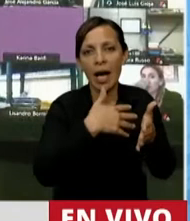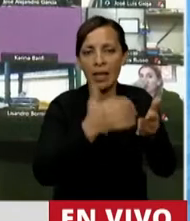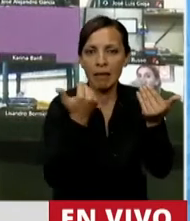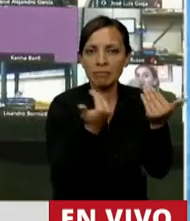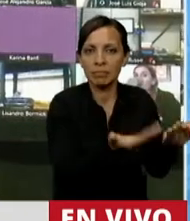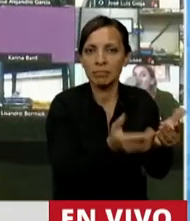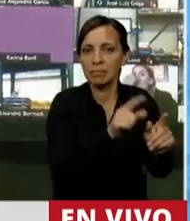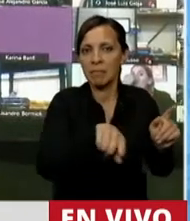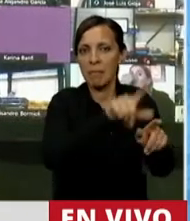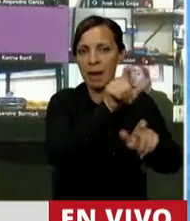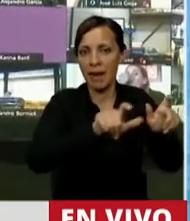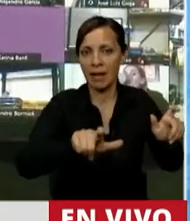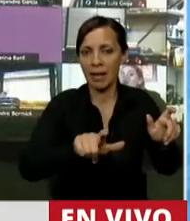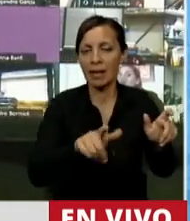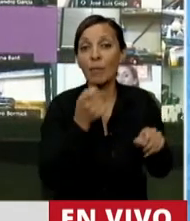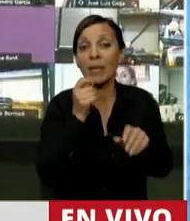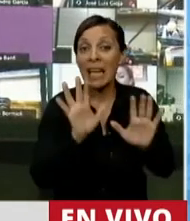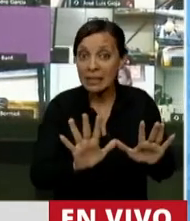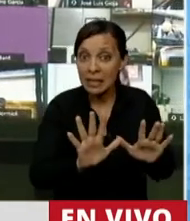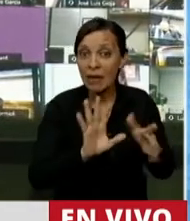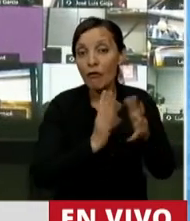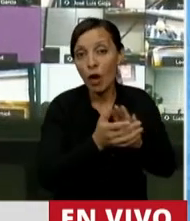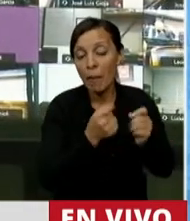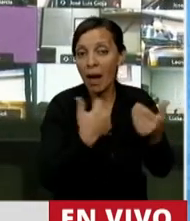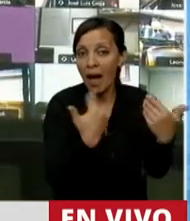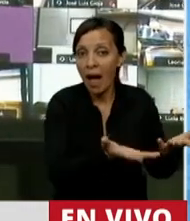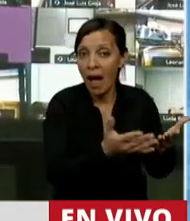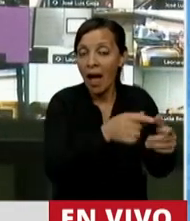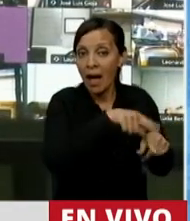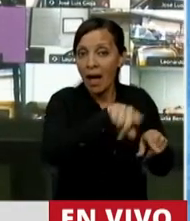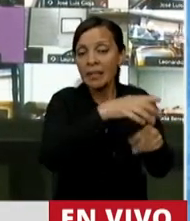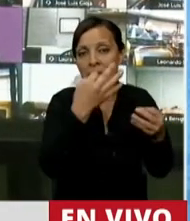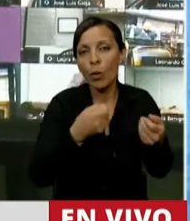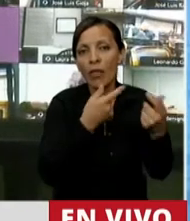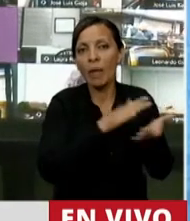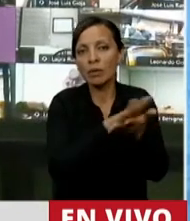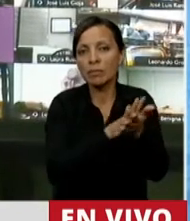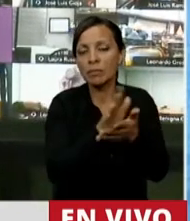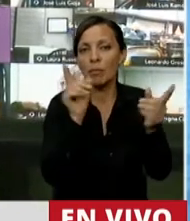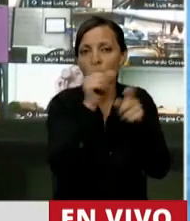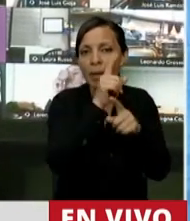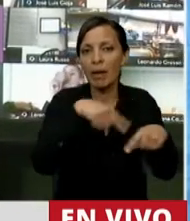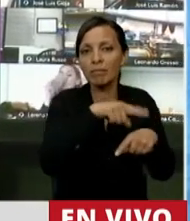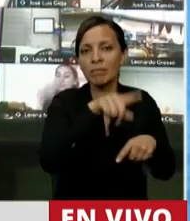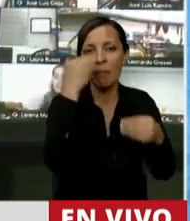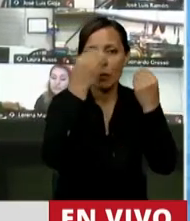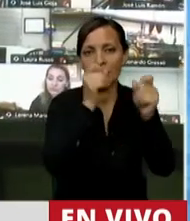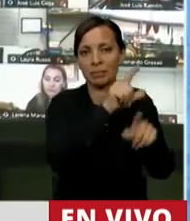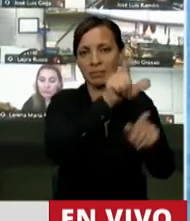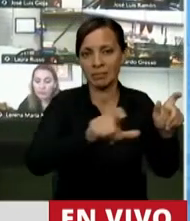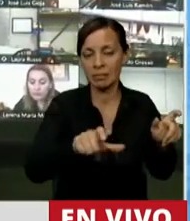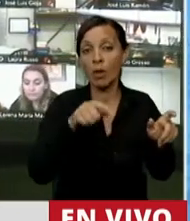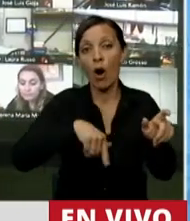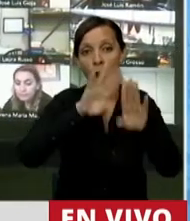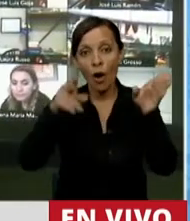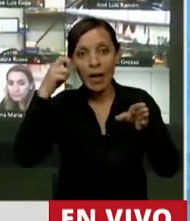para la tribuna, porque si es de esa manera seguramente estaremos resolviendo las problemáticas que al pueblo le preocupan. Hoy en este